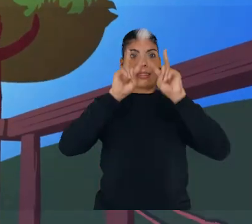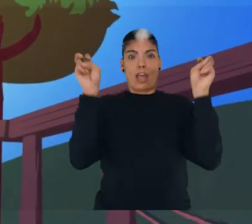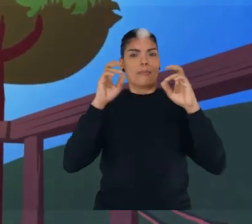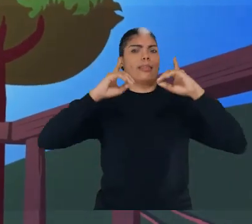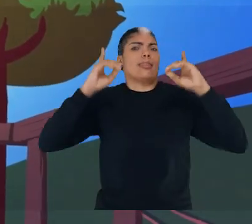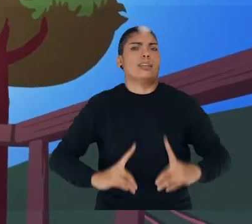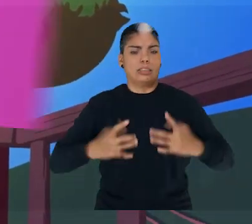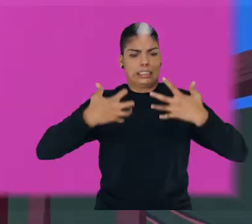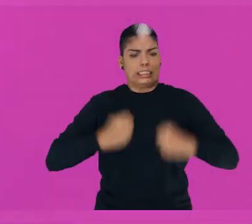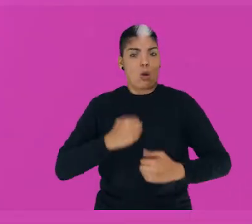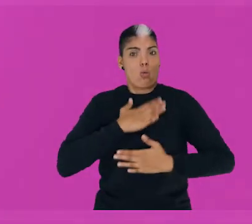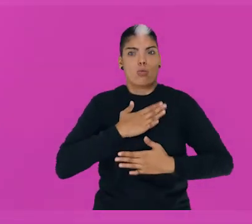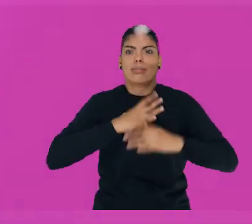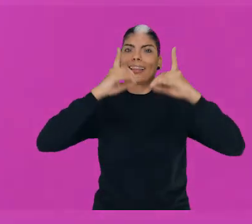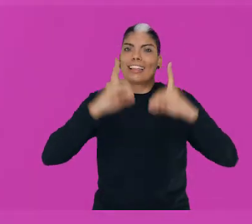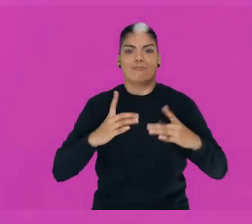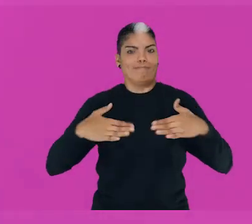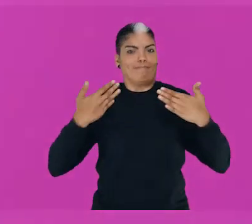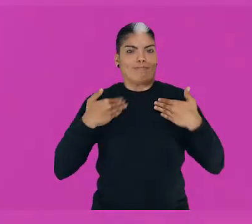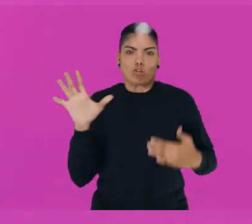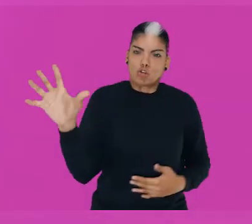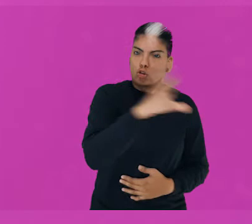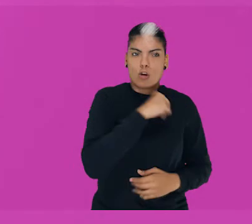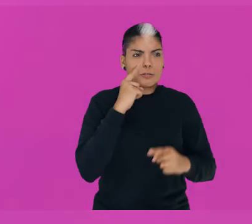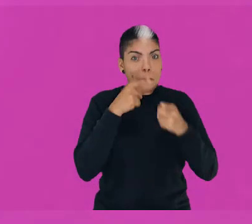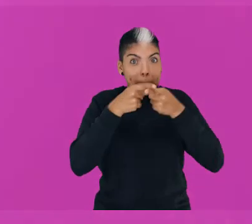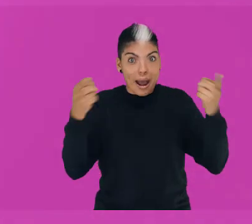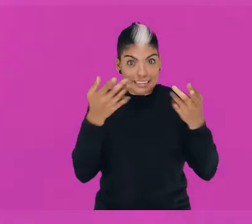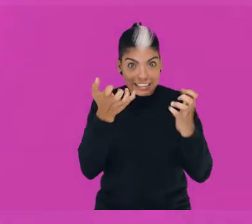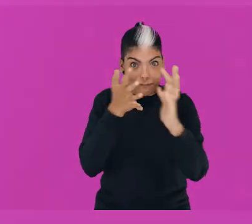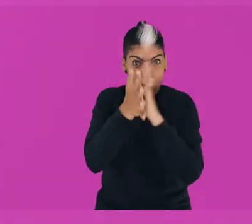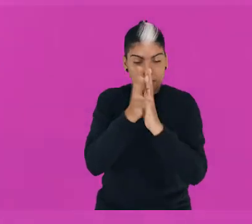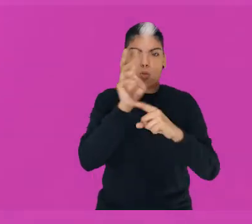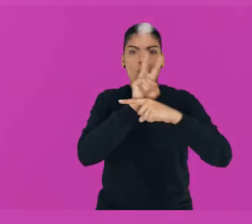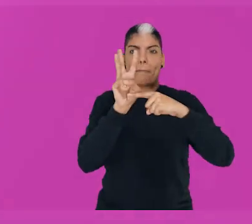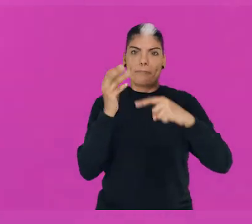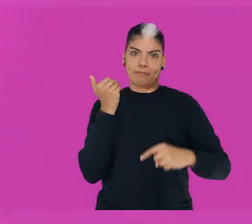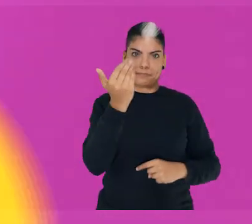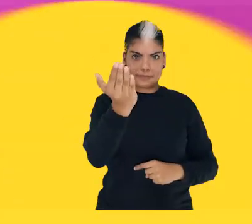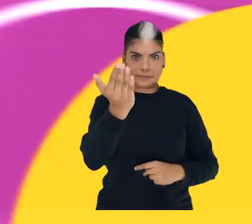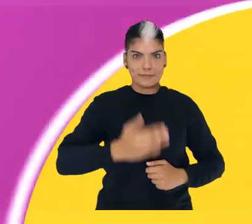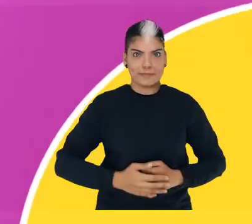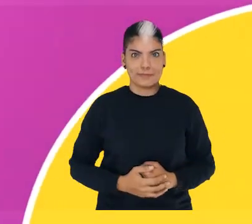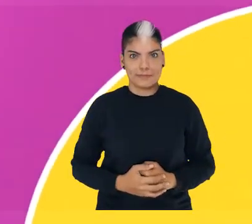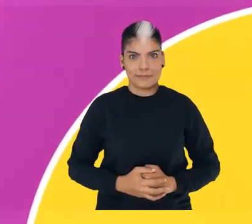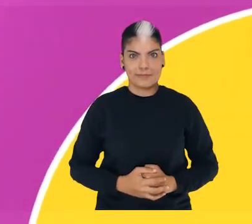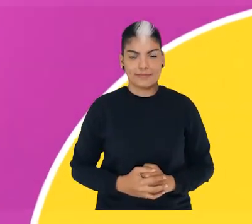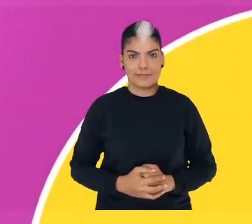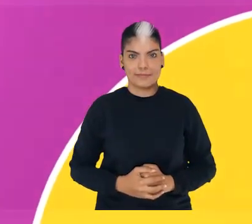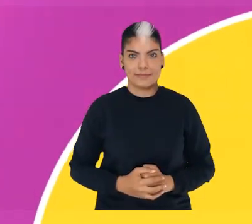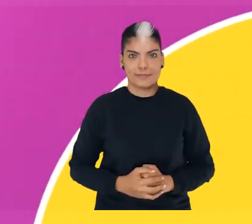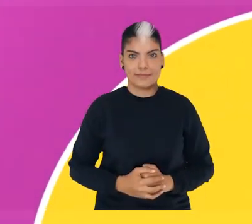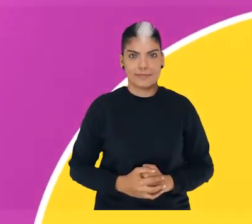segura y placentera. Para conocer dónde están nuestros centros y estar al tanto de nuestras jornadas de asesoría, ingresa a nuestra página